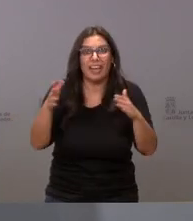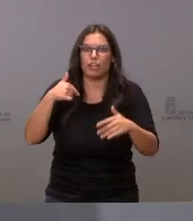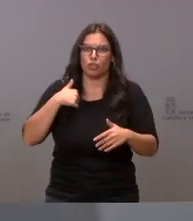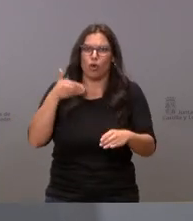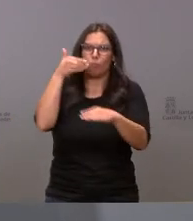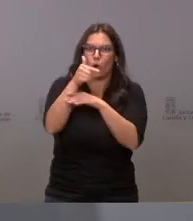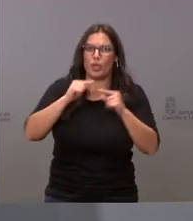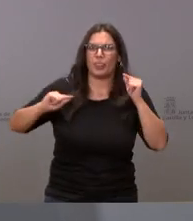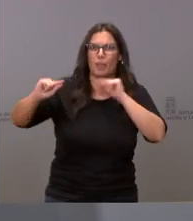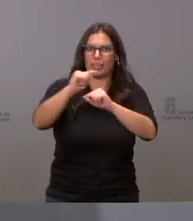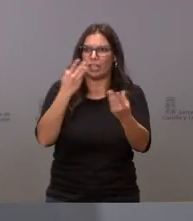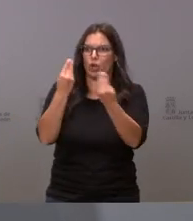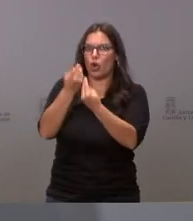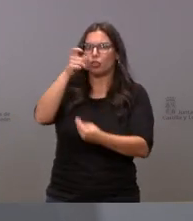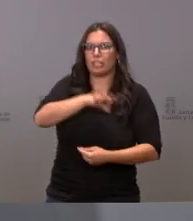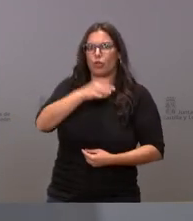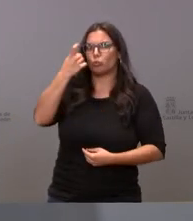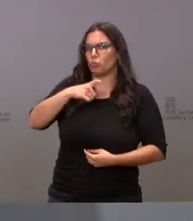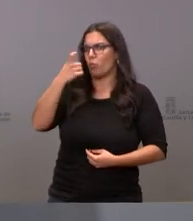con el señor Tudanka o con quien